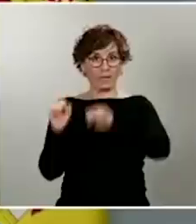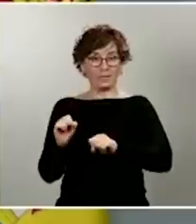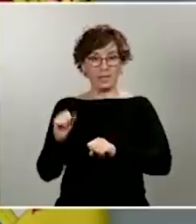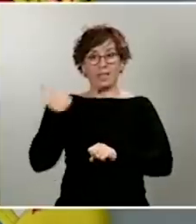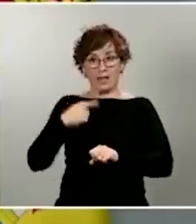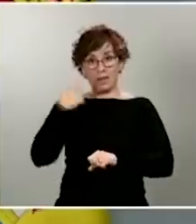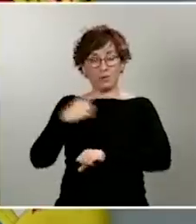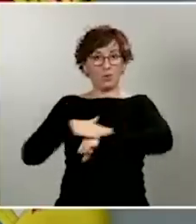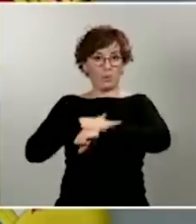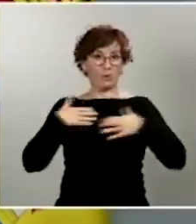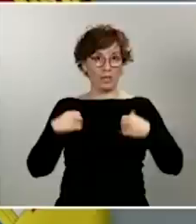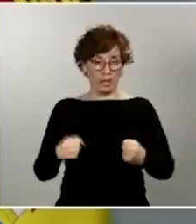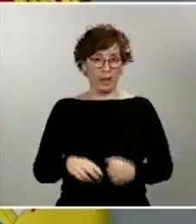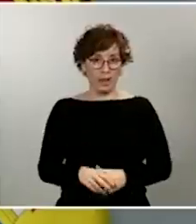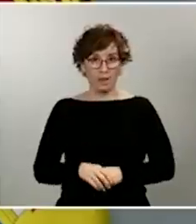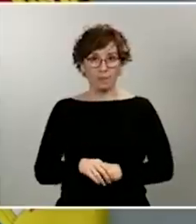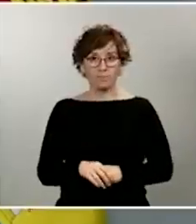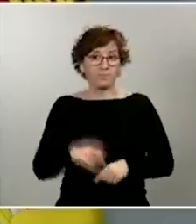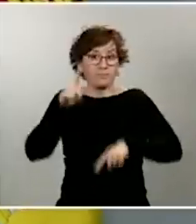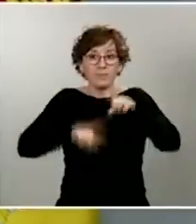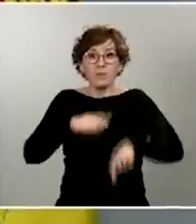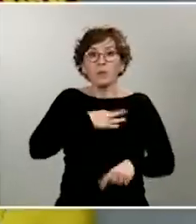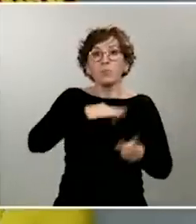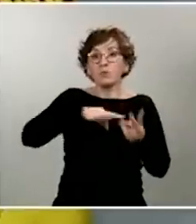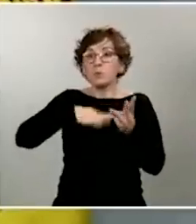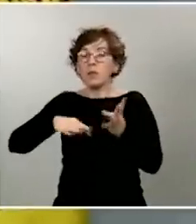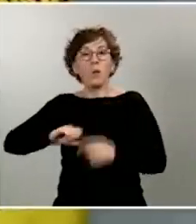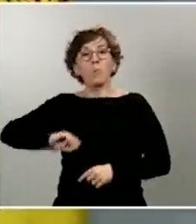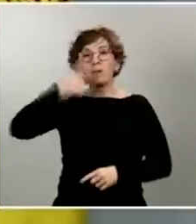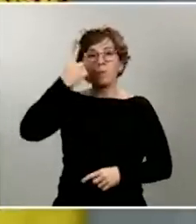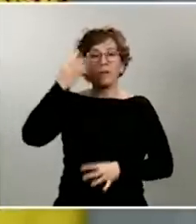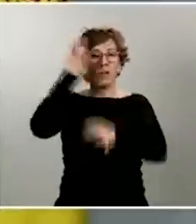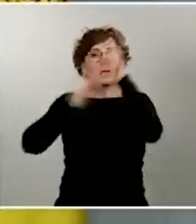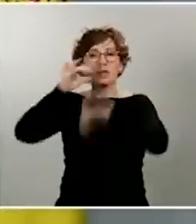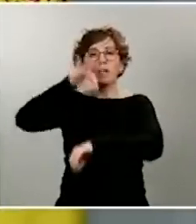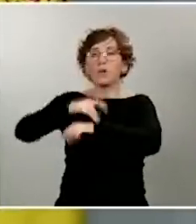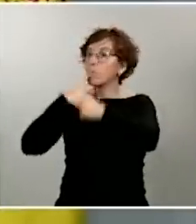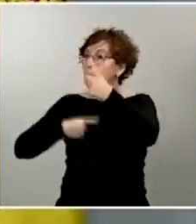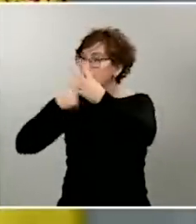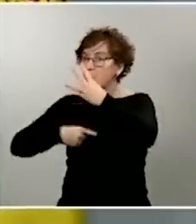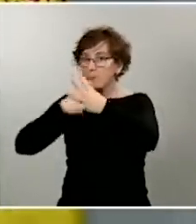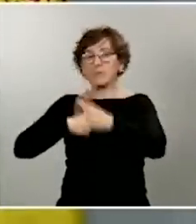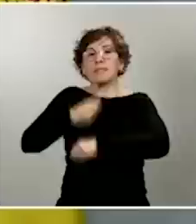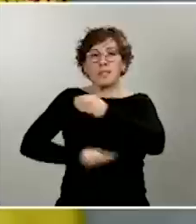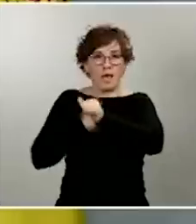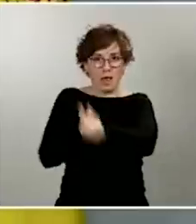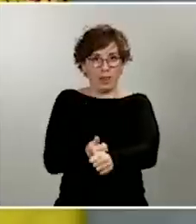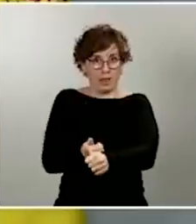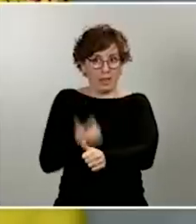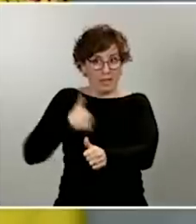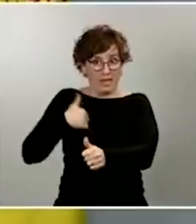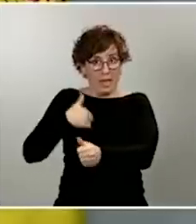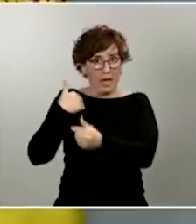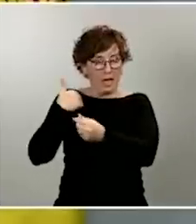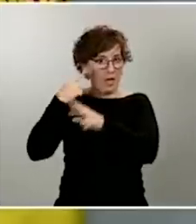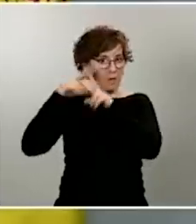Sanidad. Dentro de las posibilidades, lo primero, lo que sean los criterios médicos que nos vayan estableciendo y que ya se están estudiando y evaluando